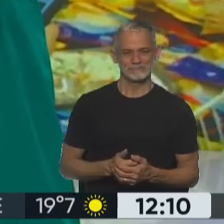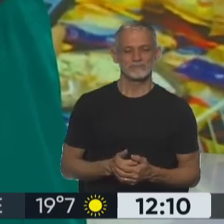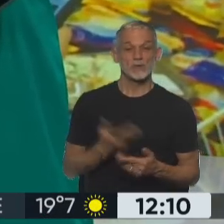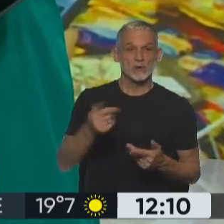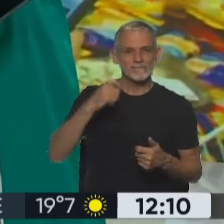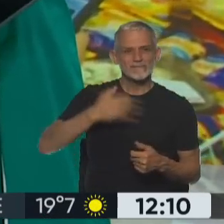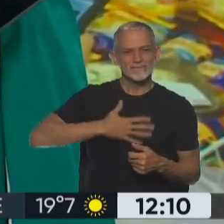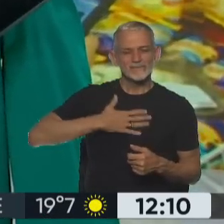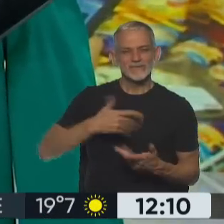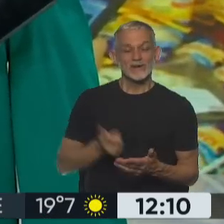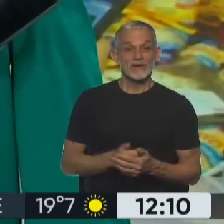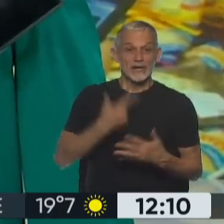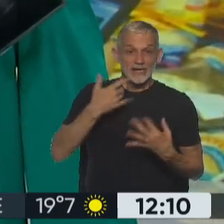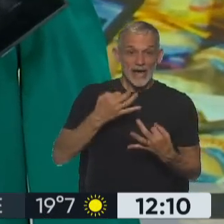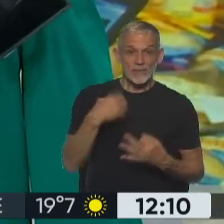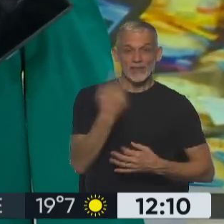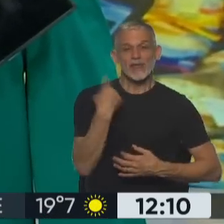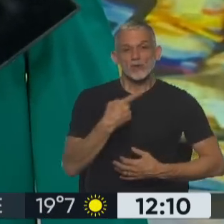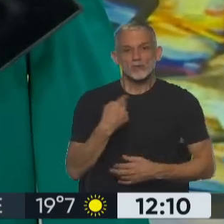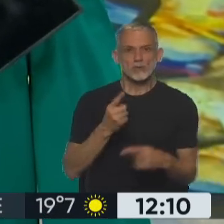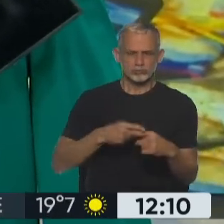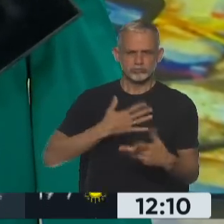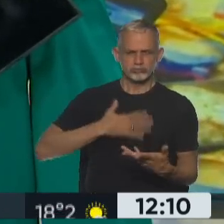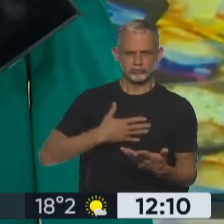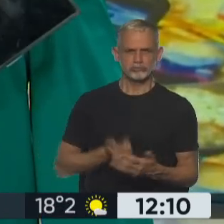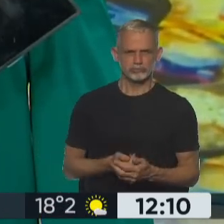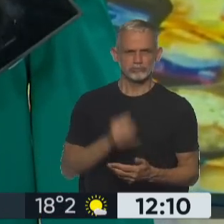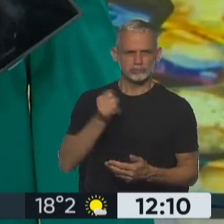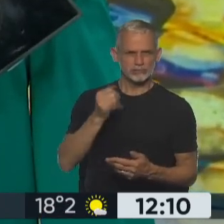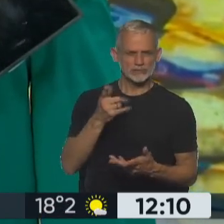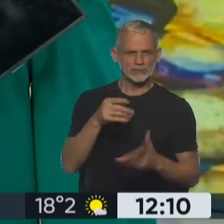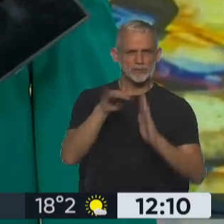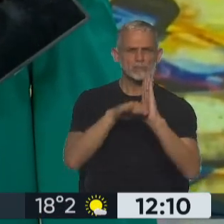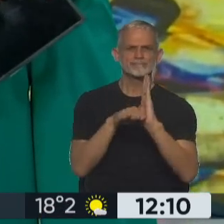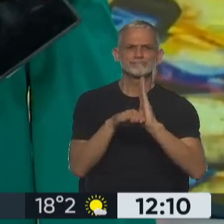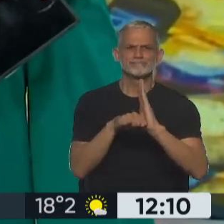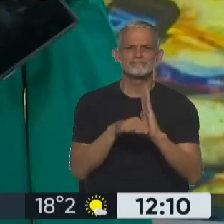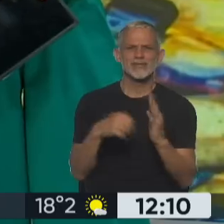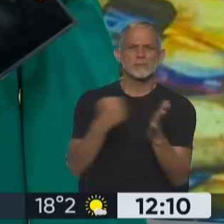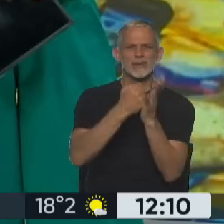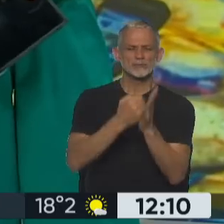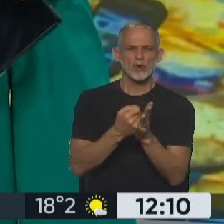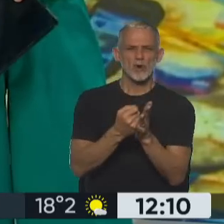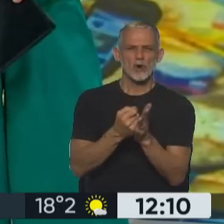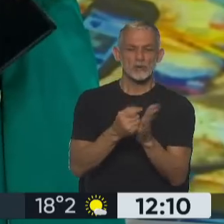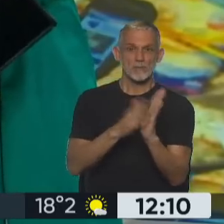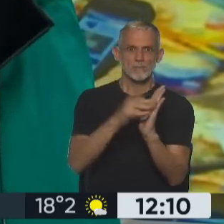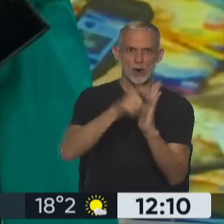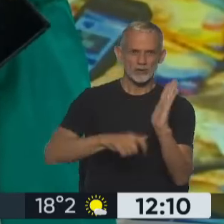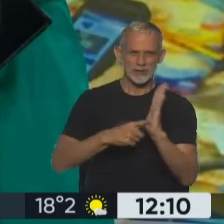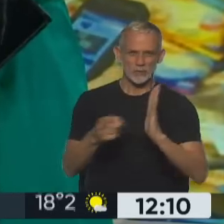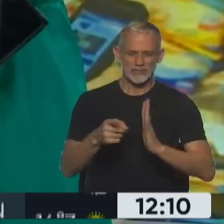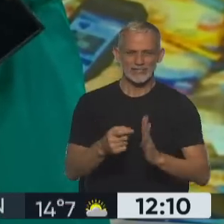Bueno, un placer. Realmente nosotros festejamos la medida, ya que es una medida que va a impactar directamente en el bolsillo del monotributista.